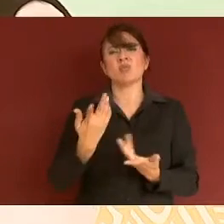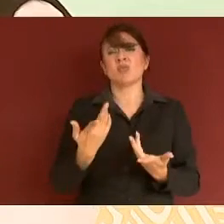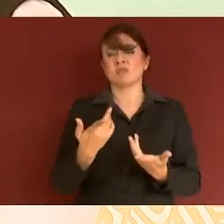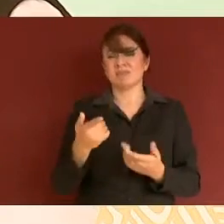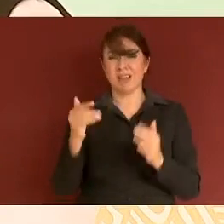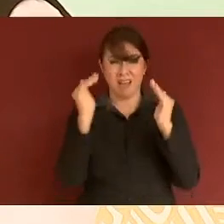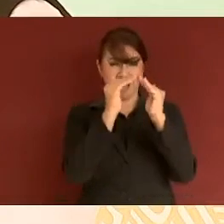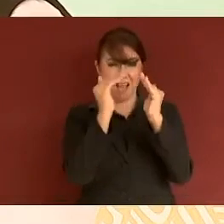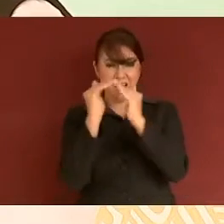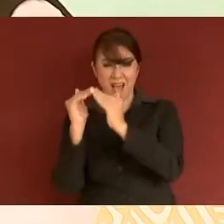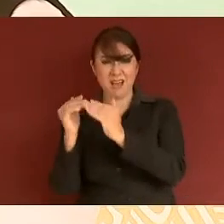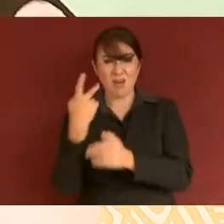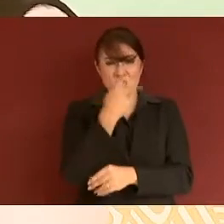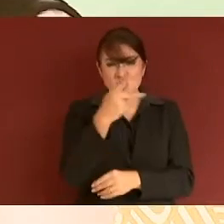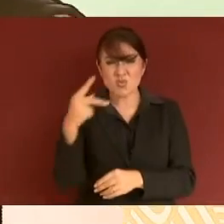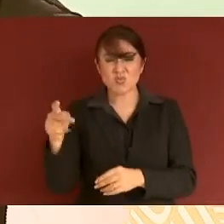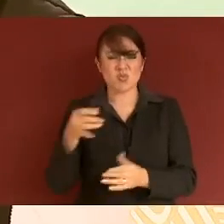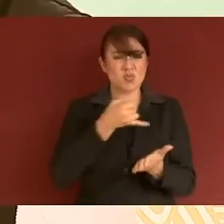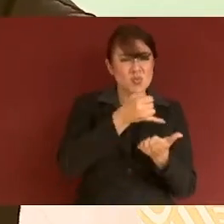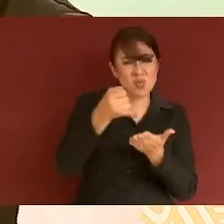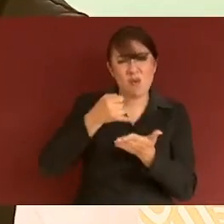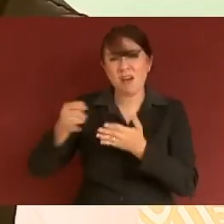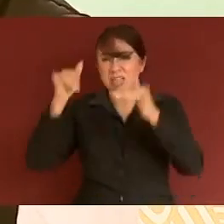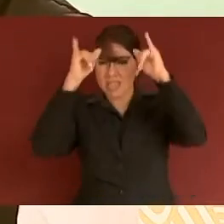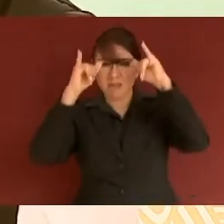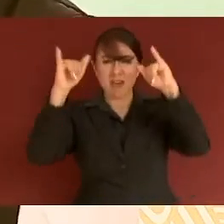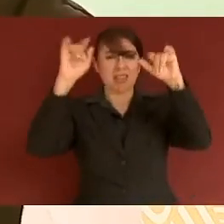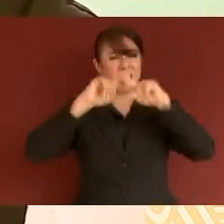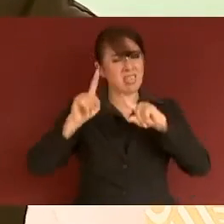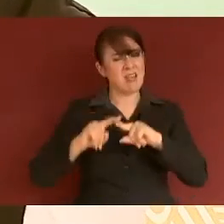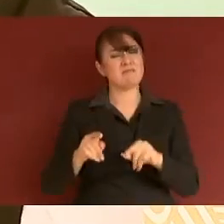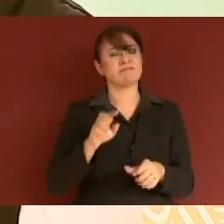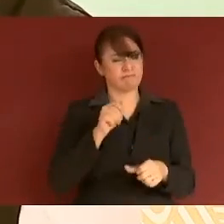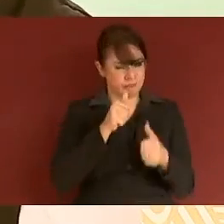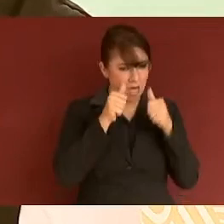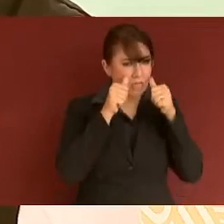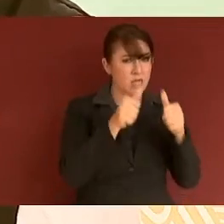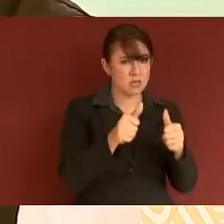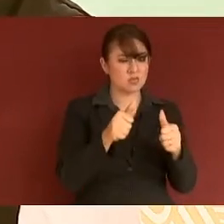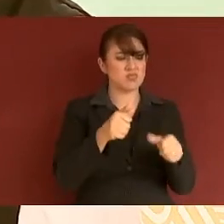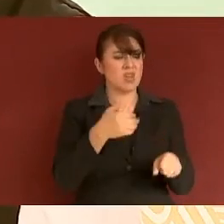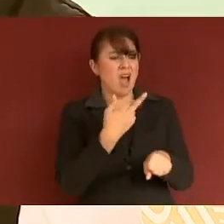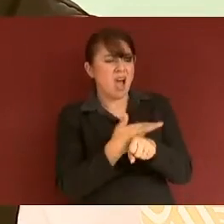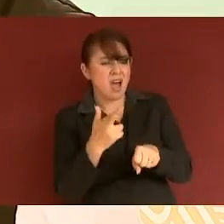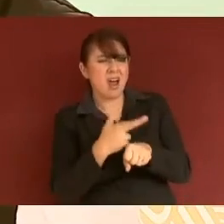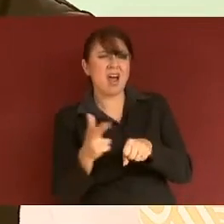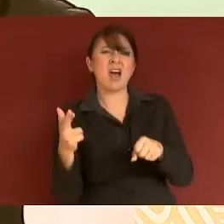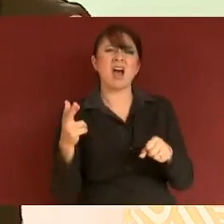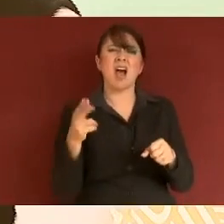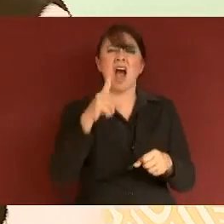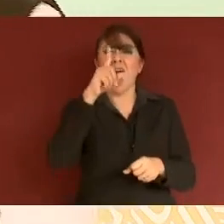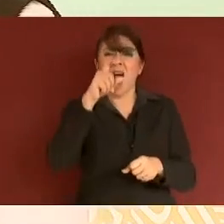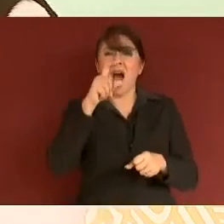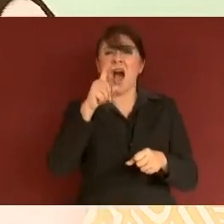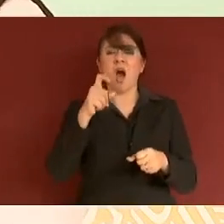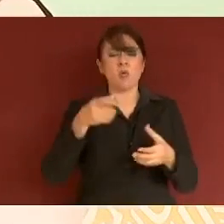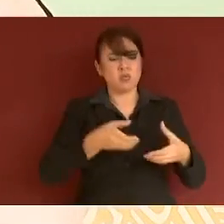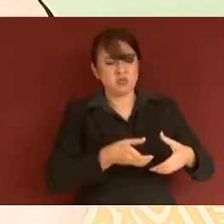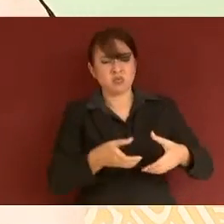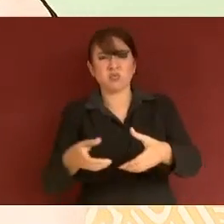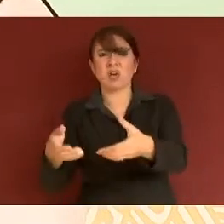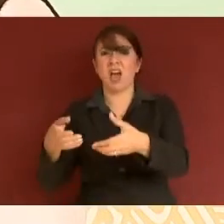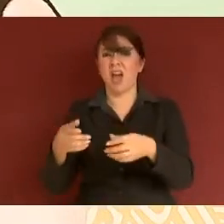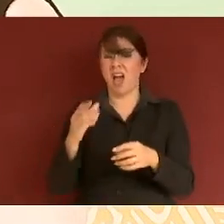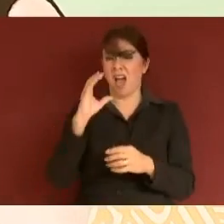sus casas, los campos de cultivo, el ganado, y reparar sistemas de agua potable, drenaje y saneamiento que fueron afectadas.